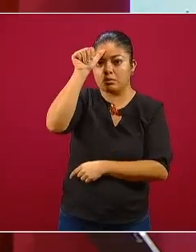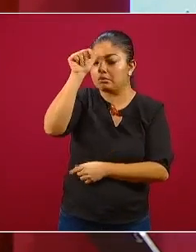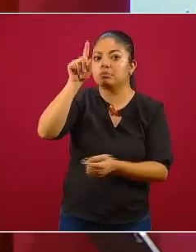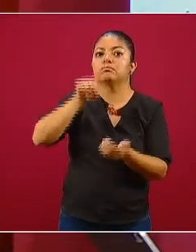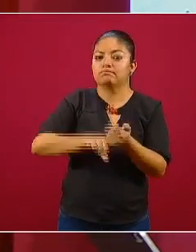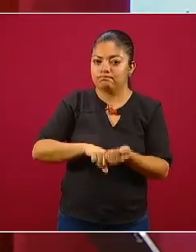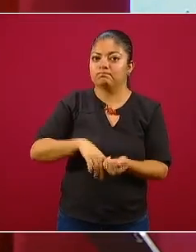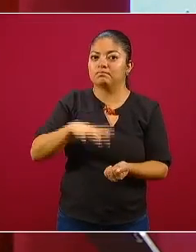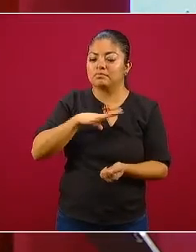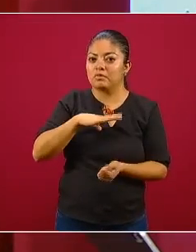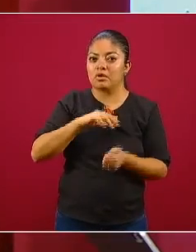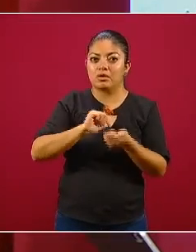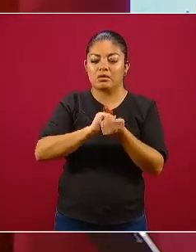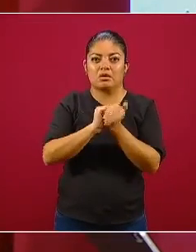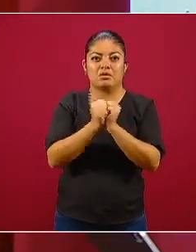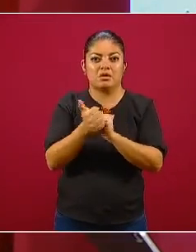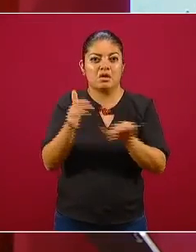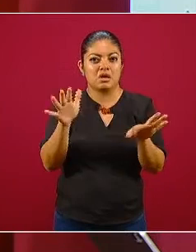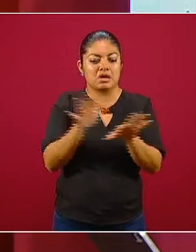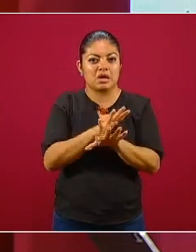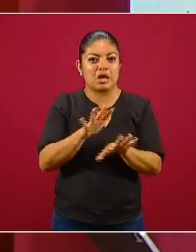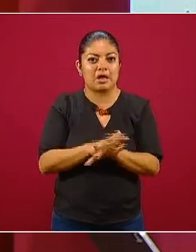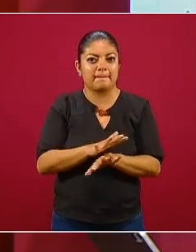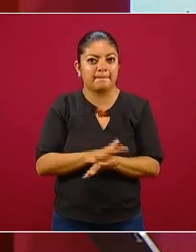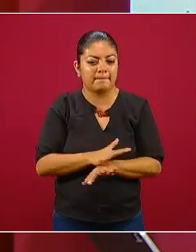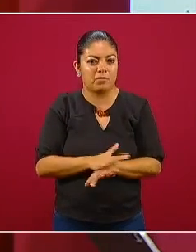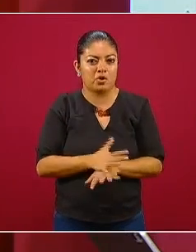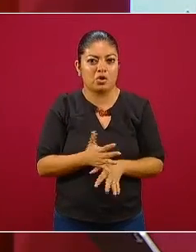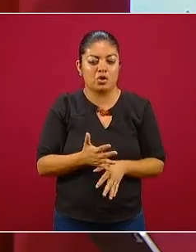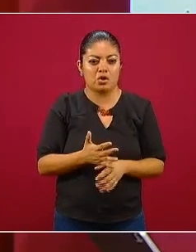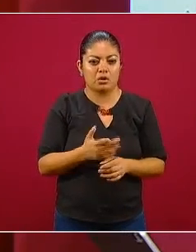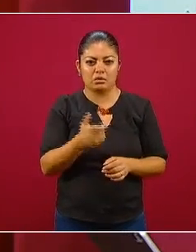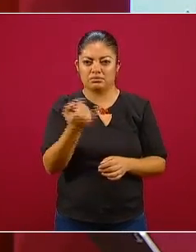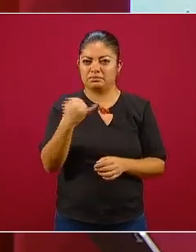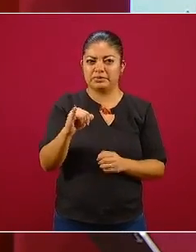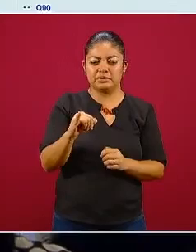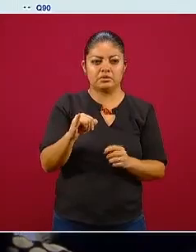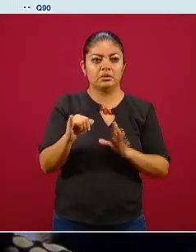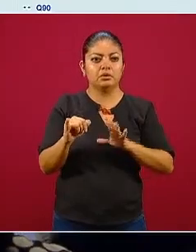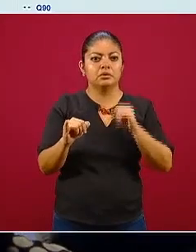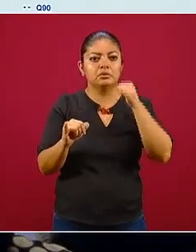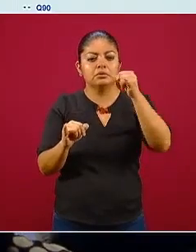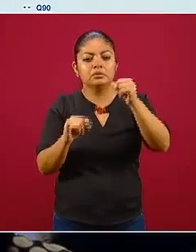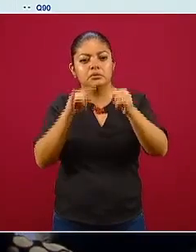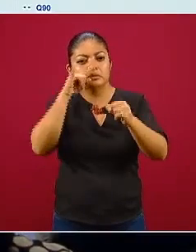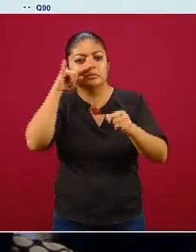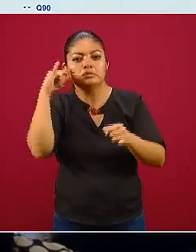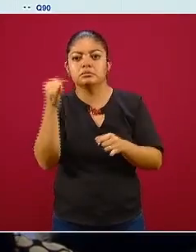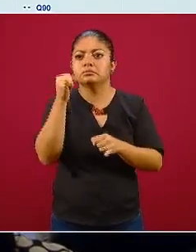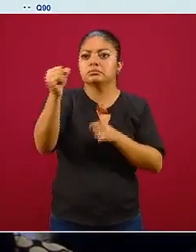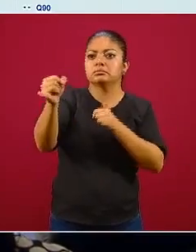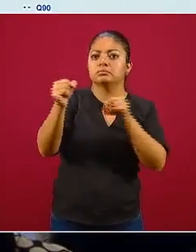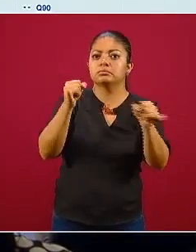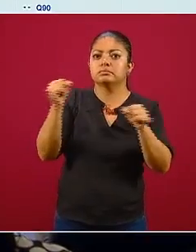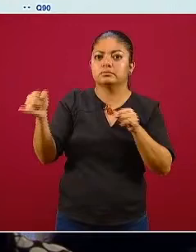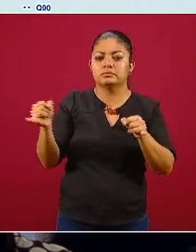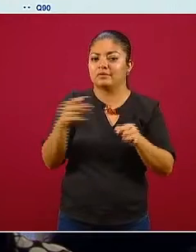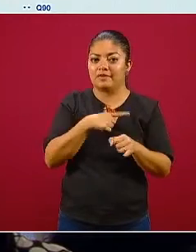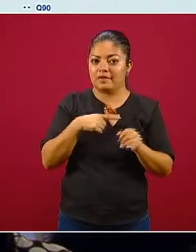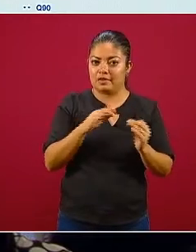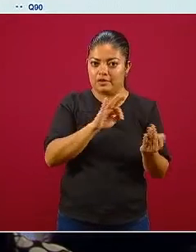una dispersión en pequeños conjuntos a veces de un solo caso en algunas poblaciones la siguiente